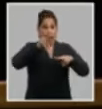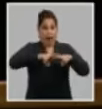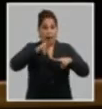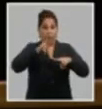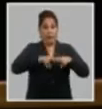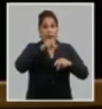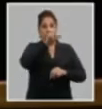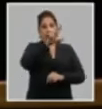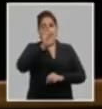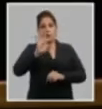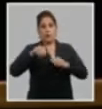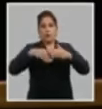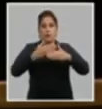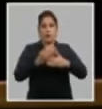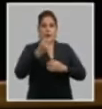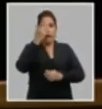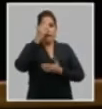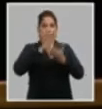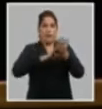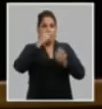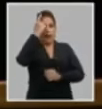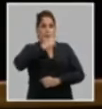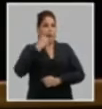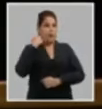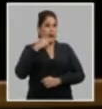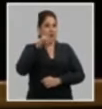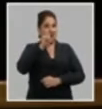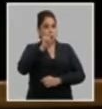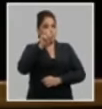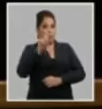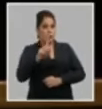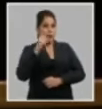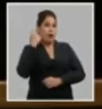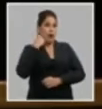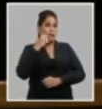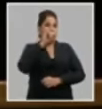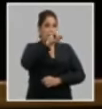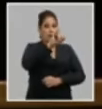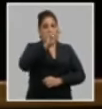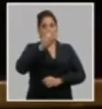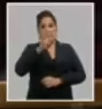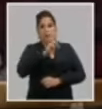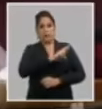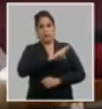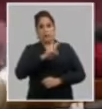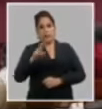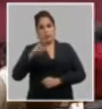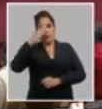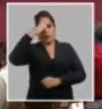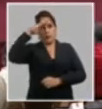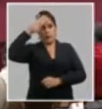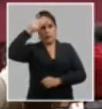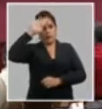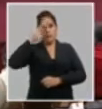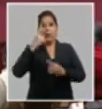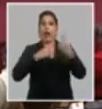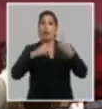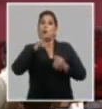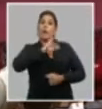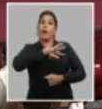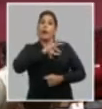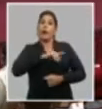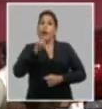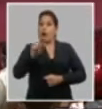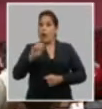a los 18 días del mes de abril de 2021, año 63 de la Revolución. Si algún delegado